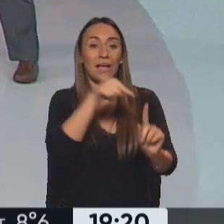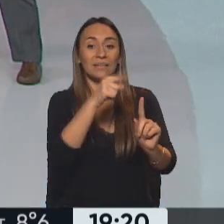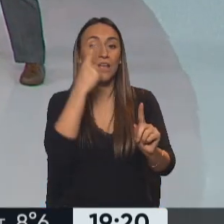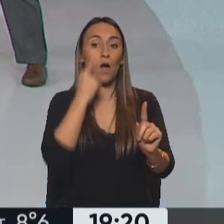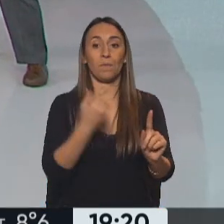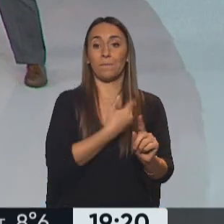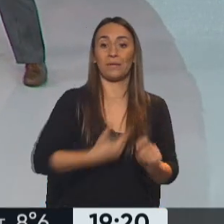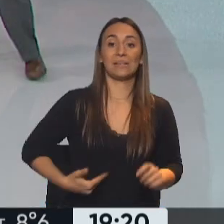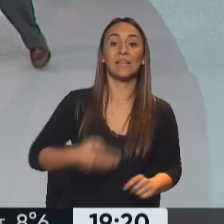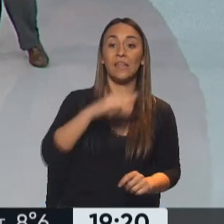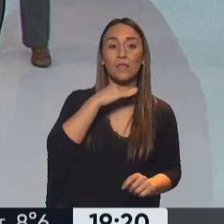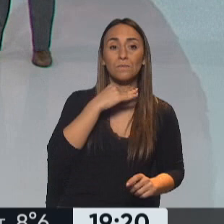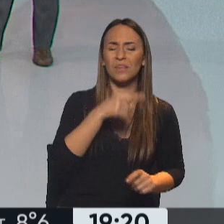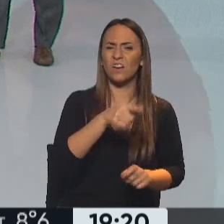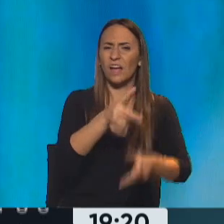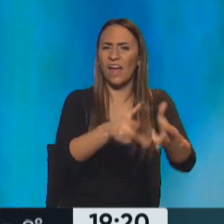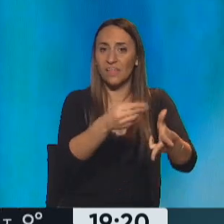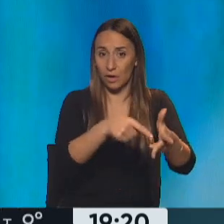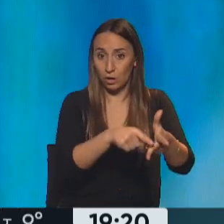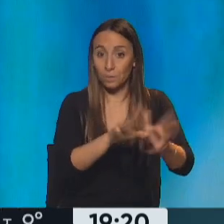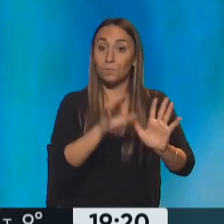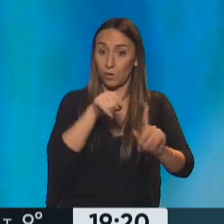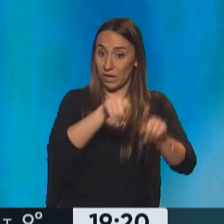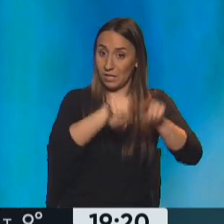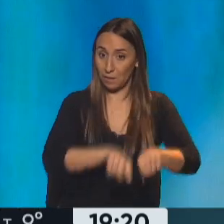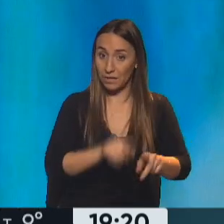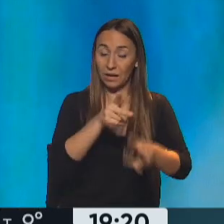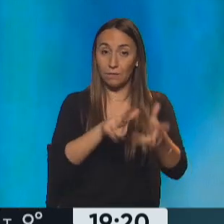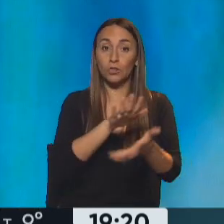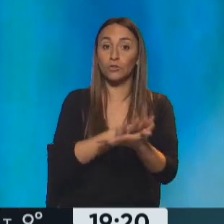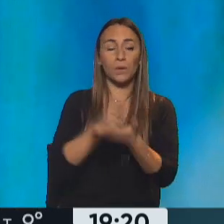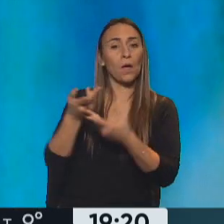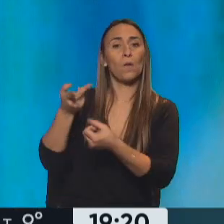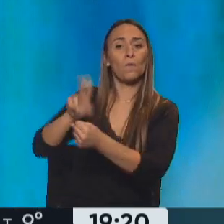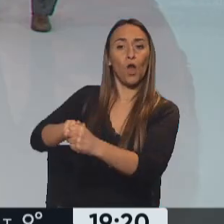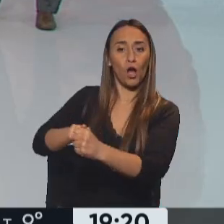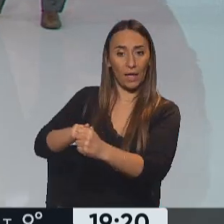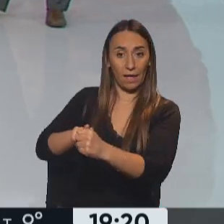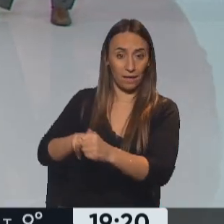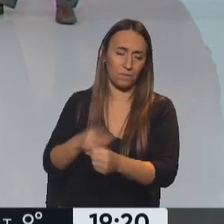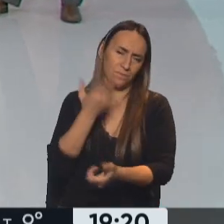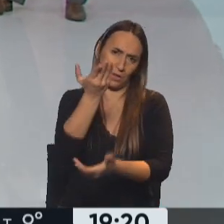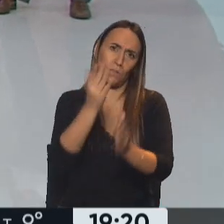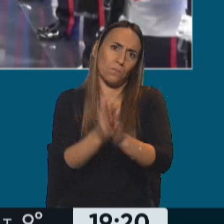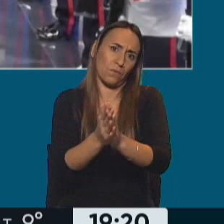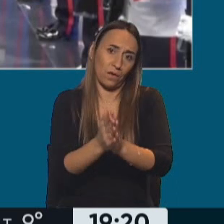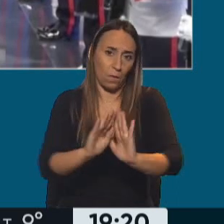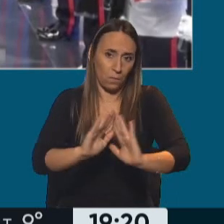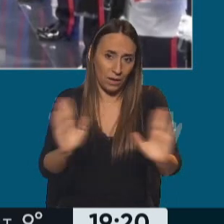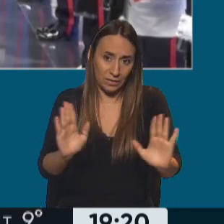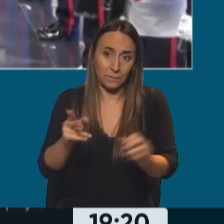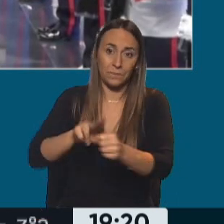que es el presidente de México? Sí, primero hay que decir que AMLO se refirió también al bloqueo, volvió a pedir que se levante justamente el